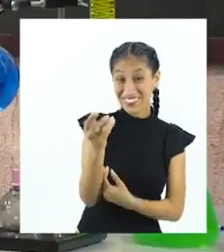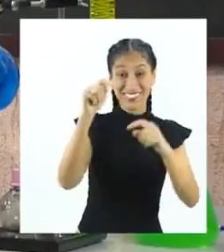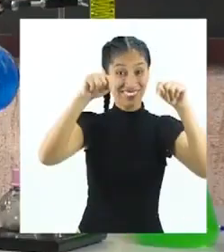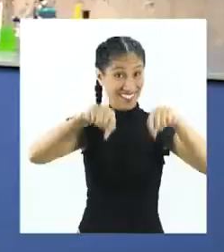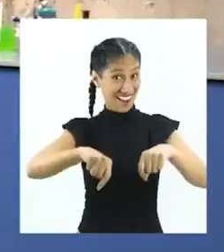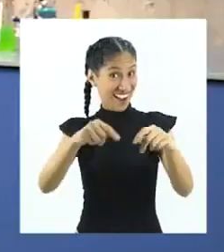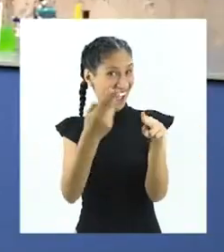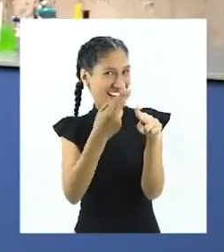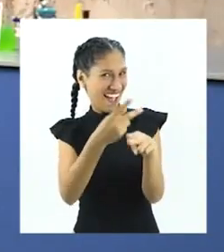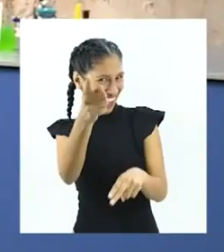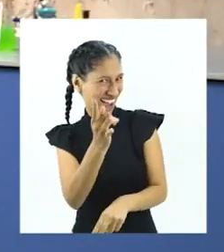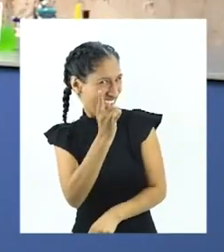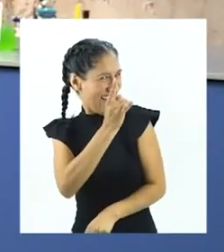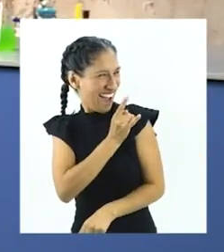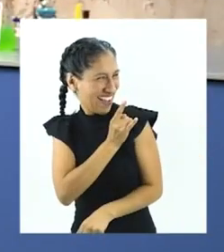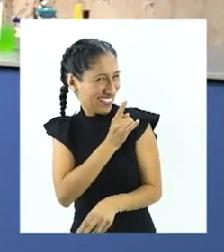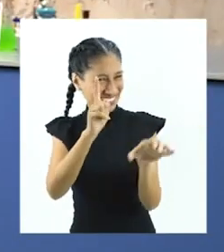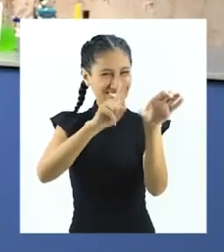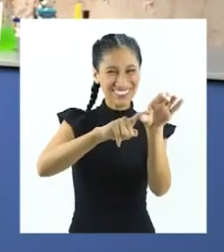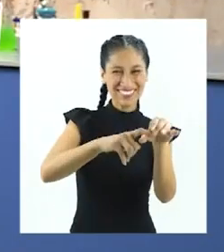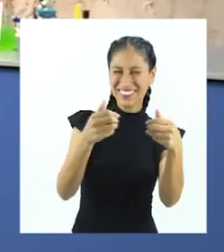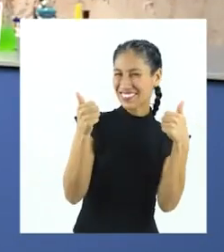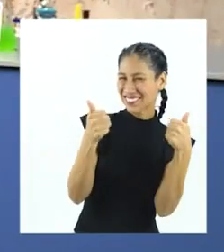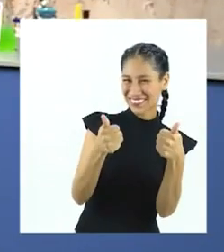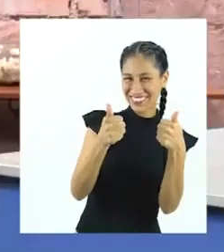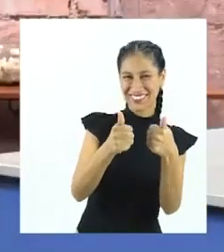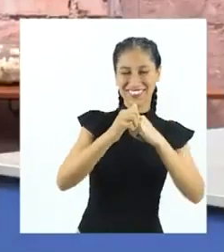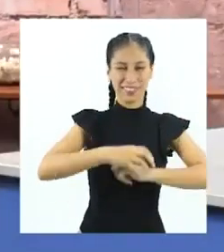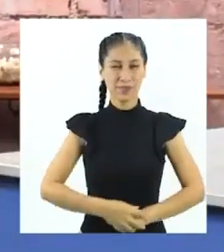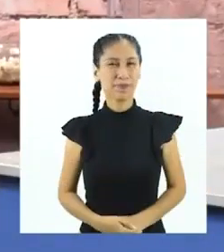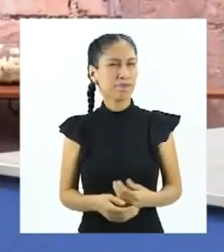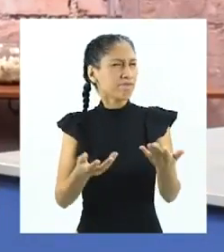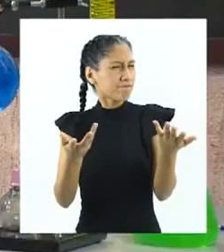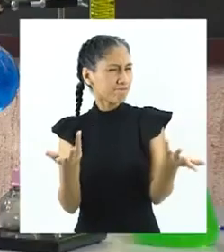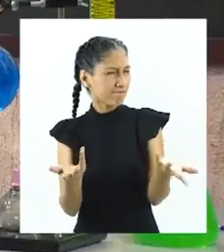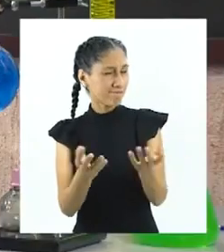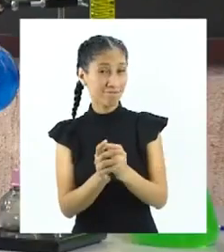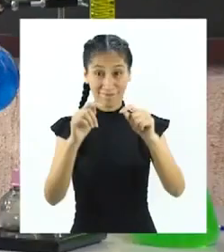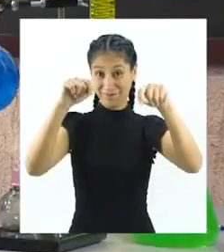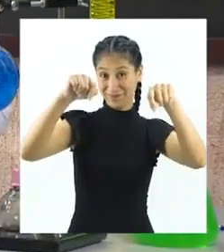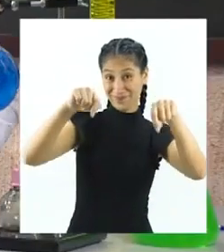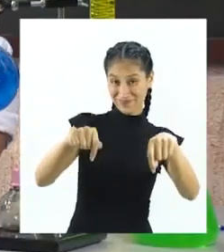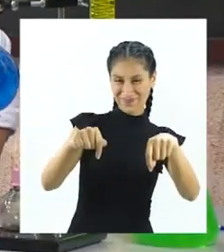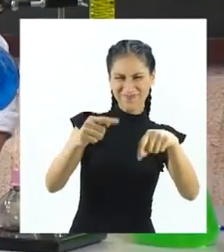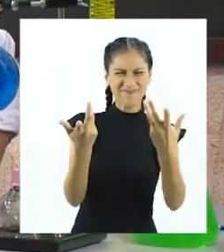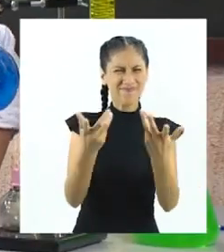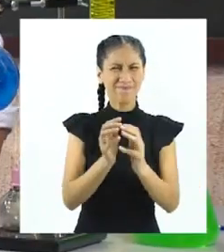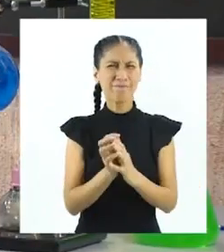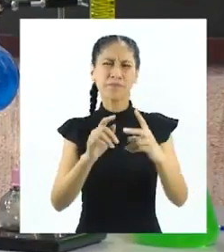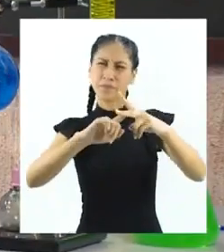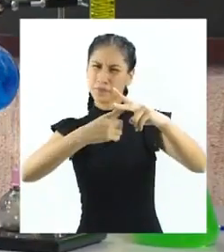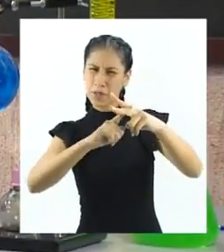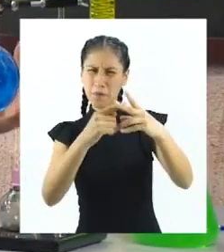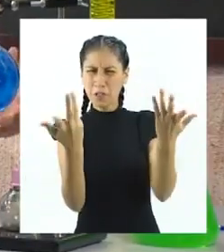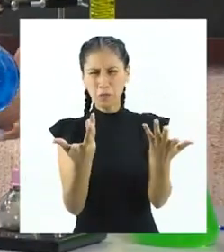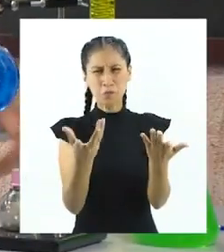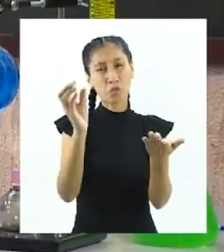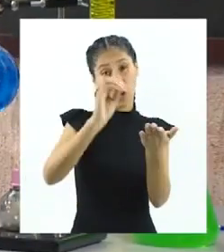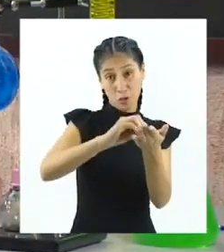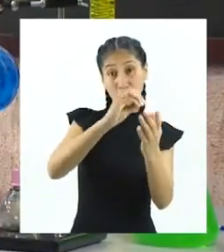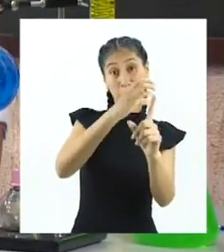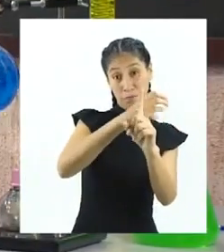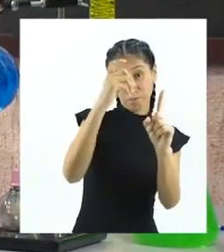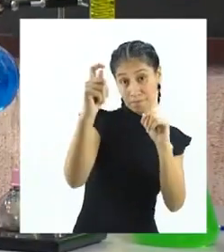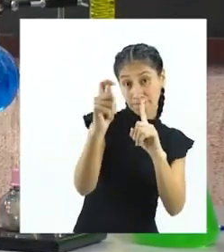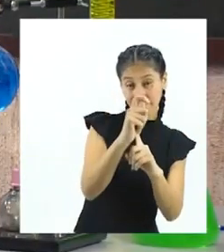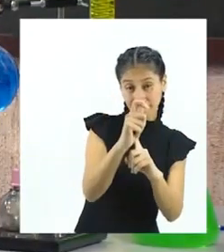Porque... ¡Ya te ves como Cachimbo! ¡Perfecto! Entonces, es lo que me hacía falta. Empezar una clase